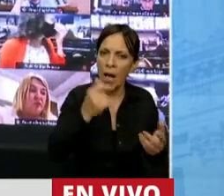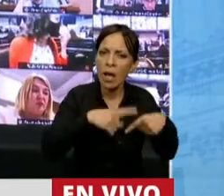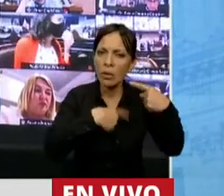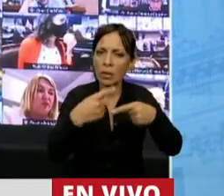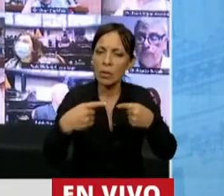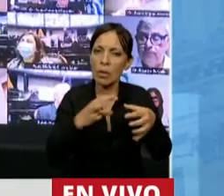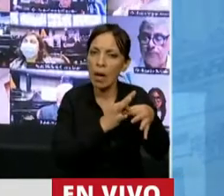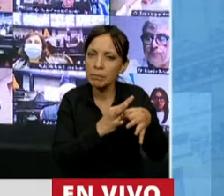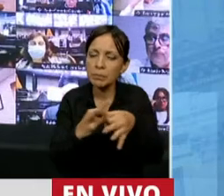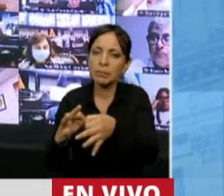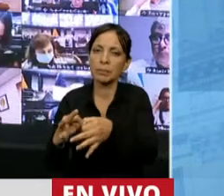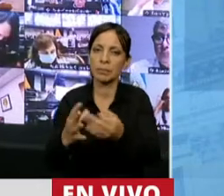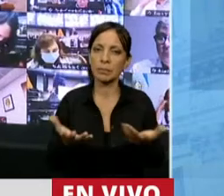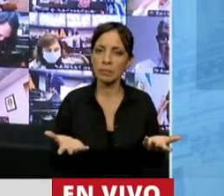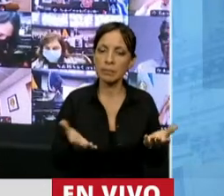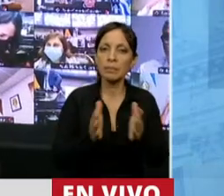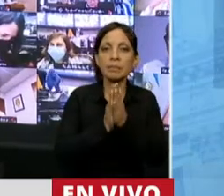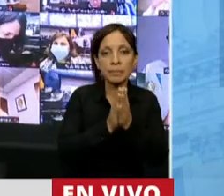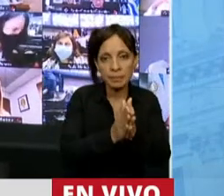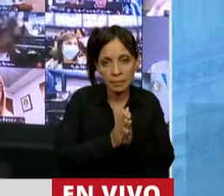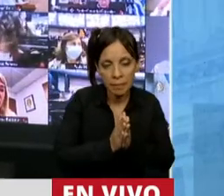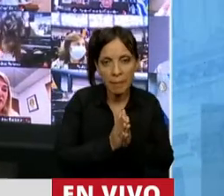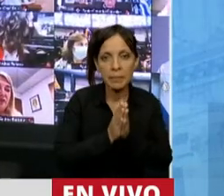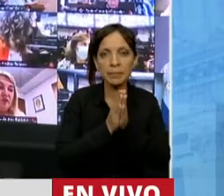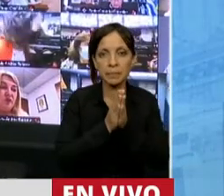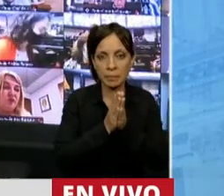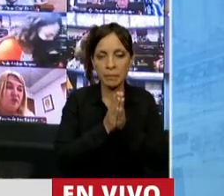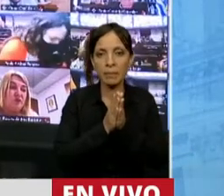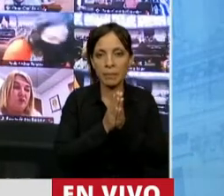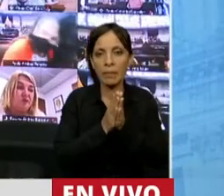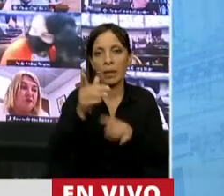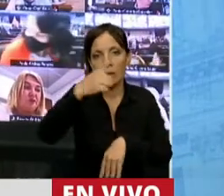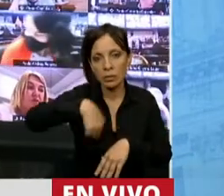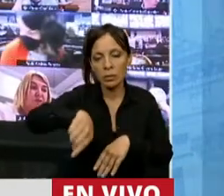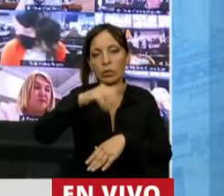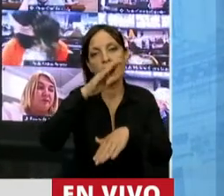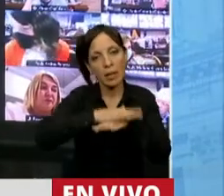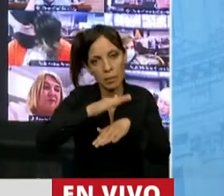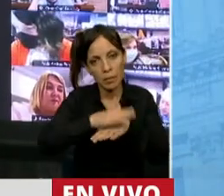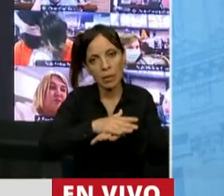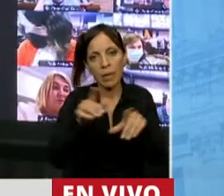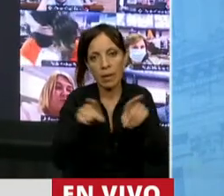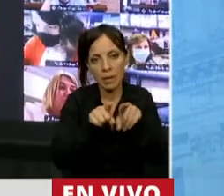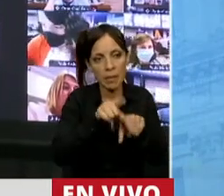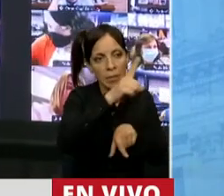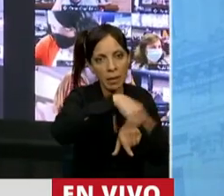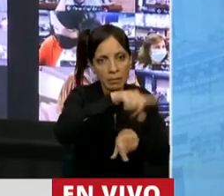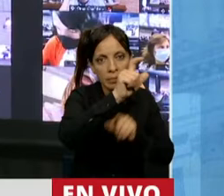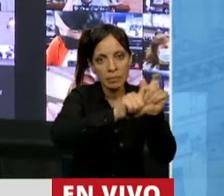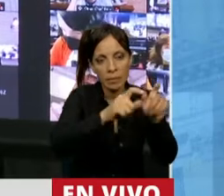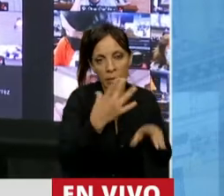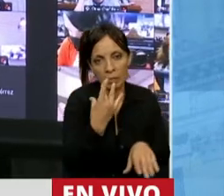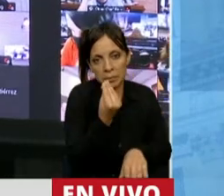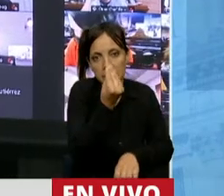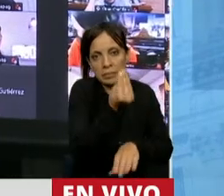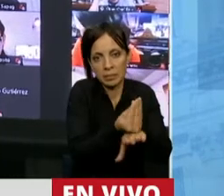actos. Entonces, por favor, pongámonos con la responsabilidad con la que el pueblo nos votó y